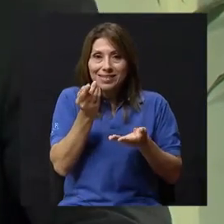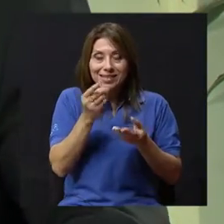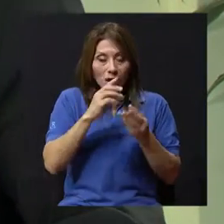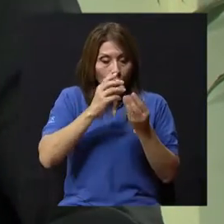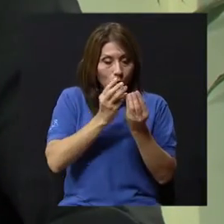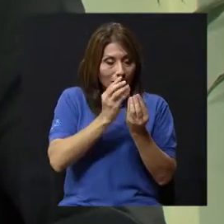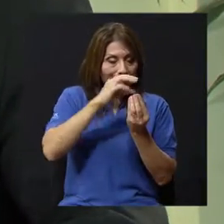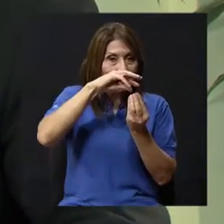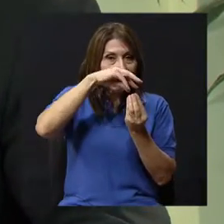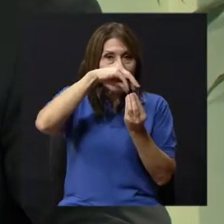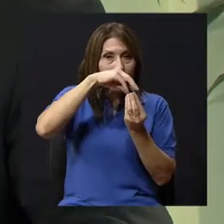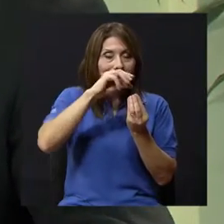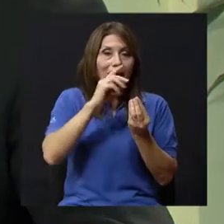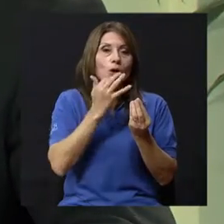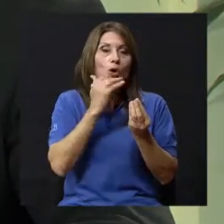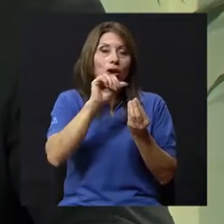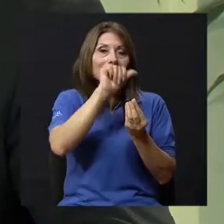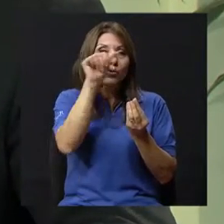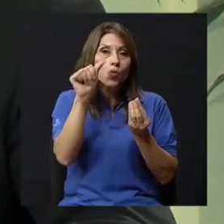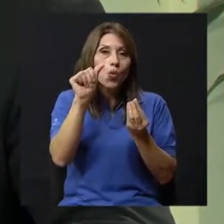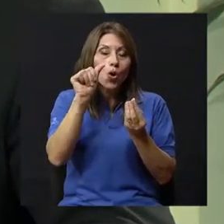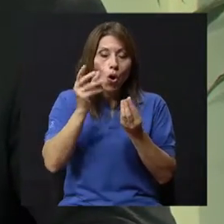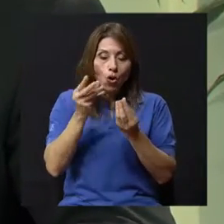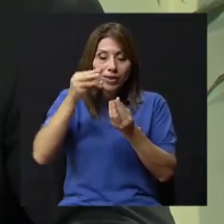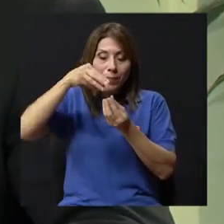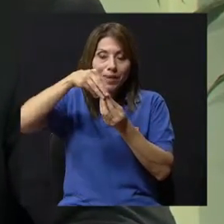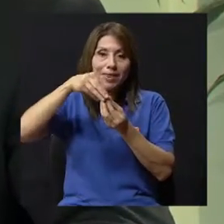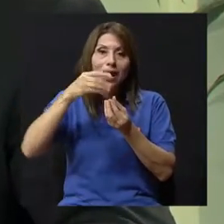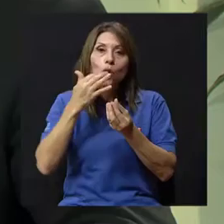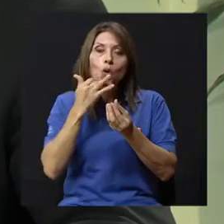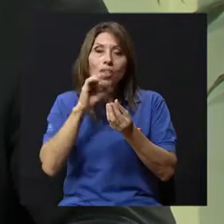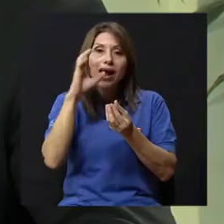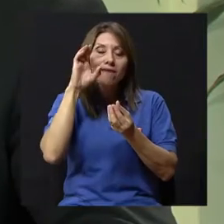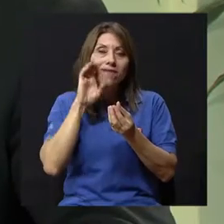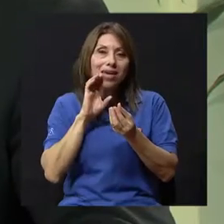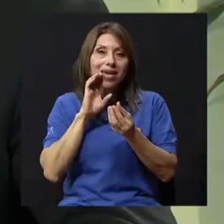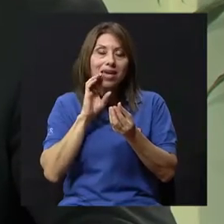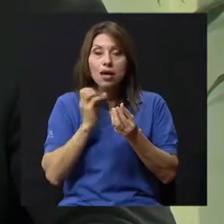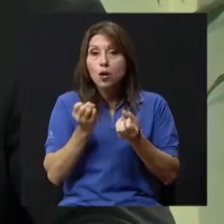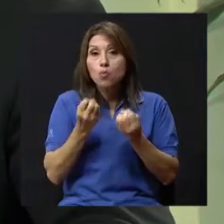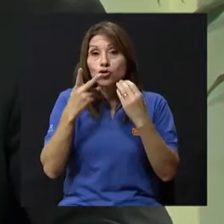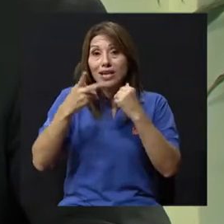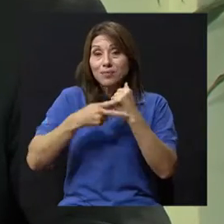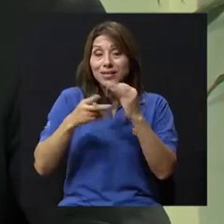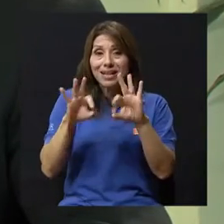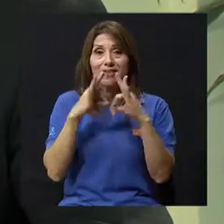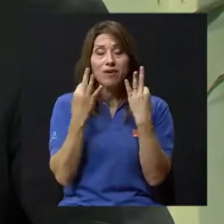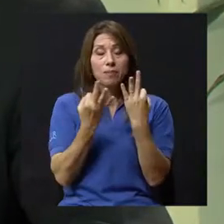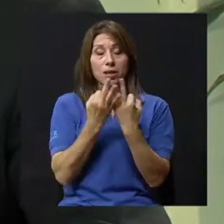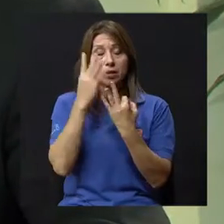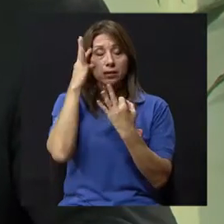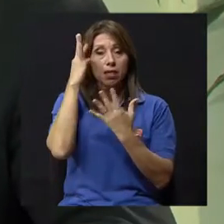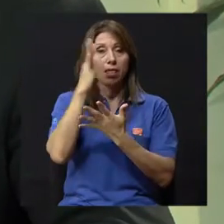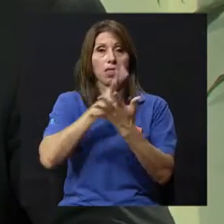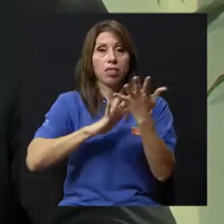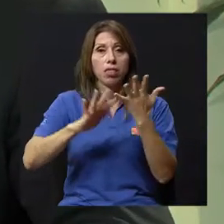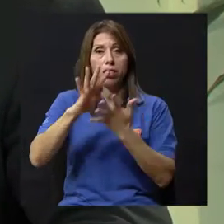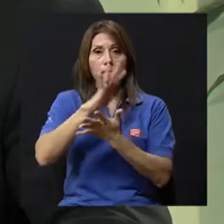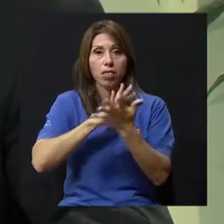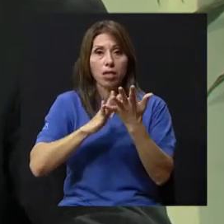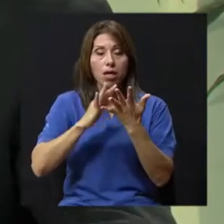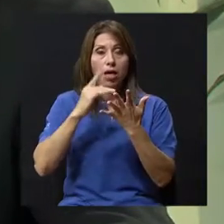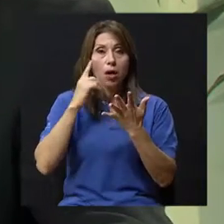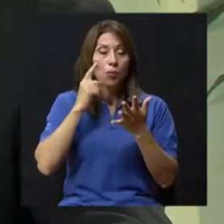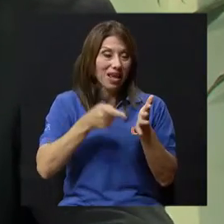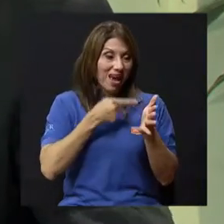azul y la que es de tapita café y el enredo que muchas veces les surge a las familias, a la hora de